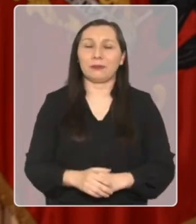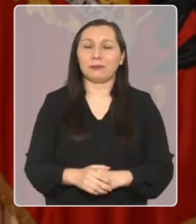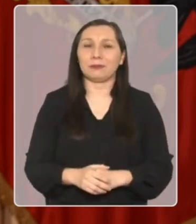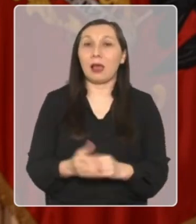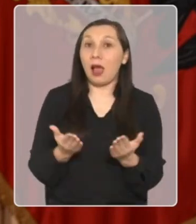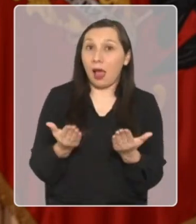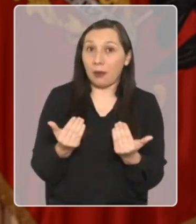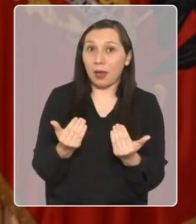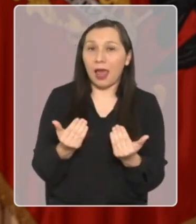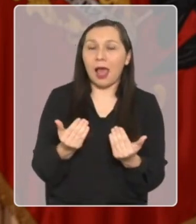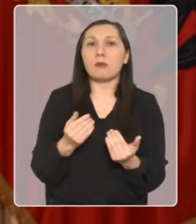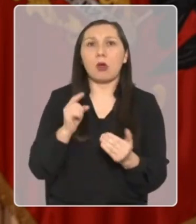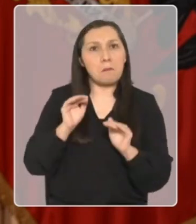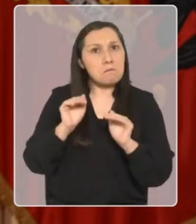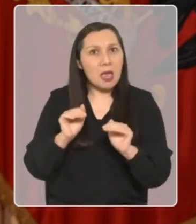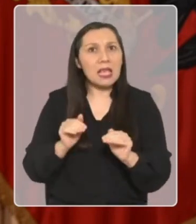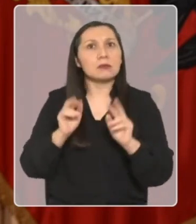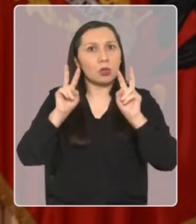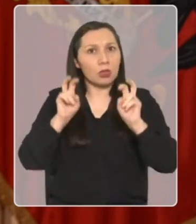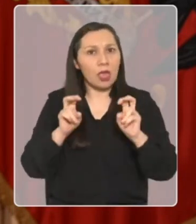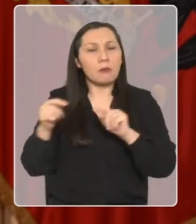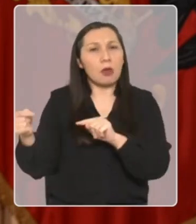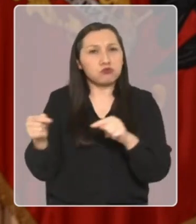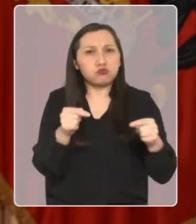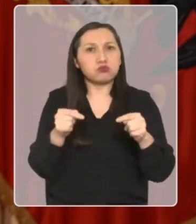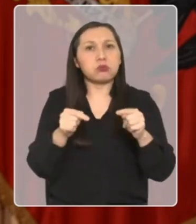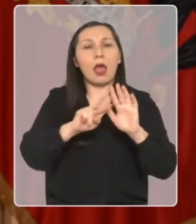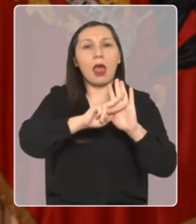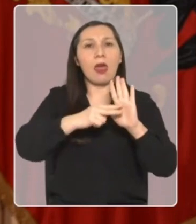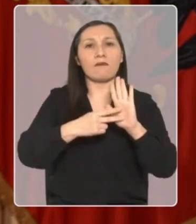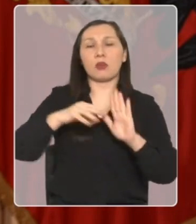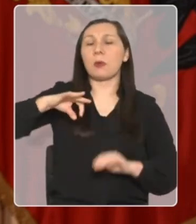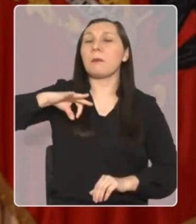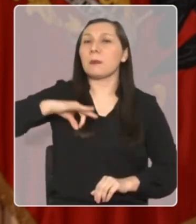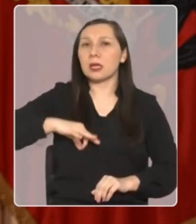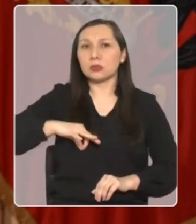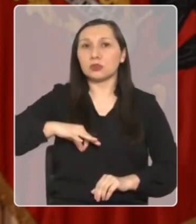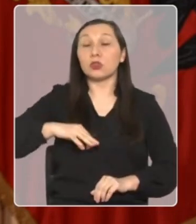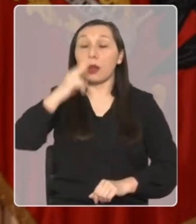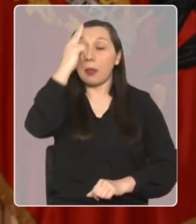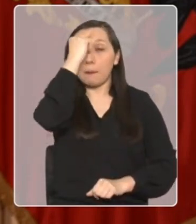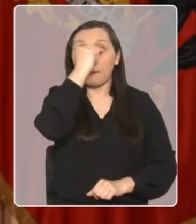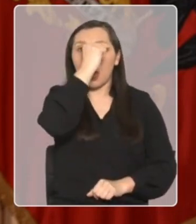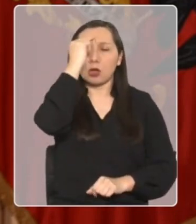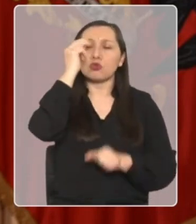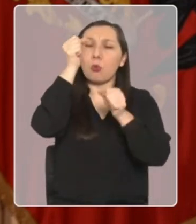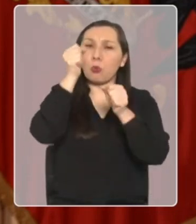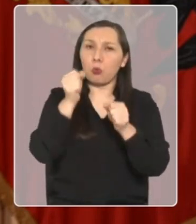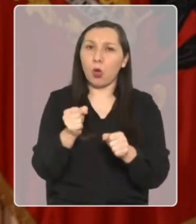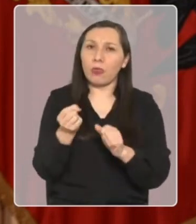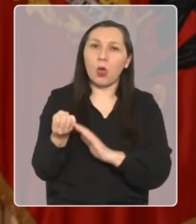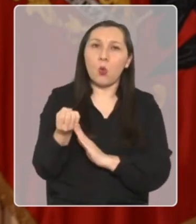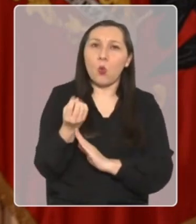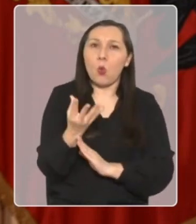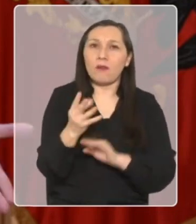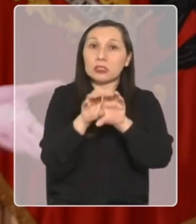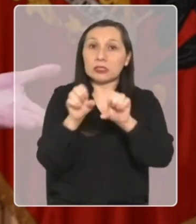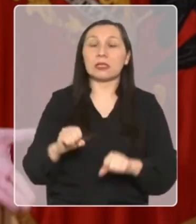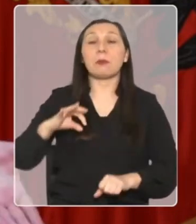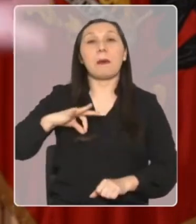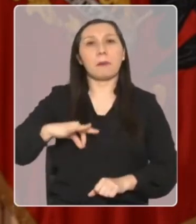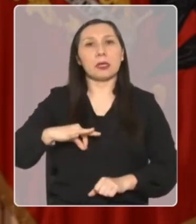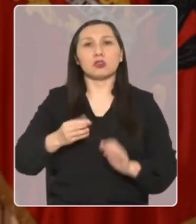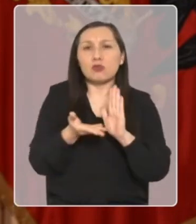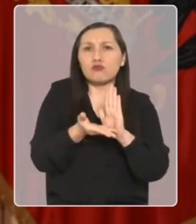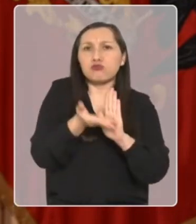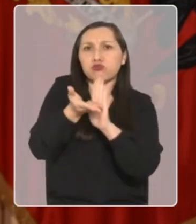Esperamos que este espíritu prevalezca en la discusión sobre la reforma de pensiones y en marzo podamos tener un nuevo sistema de pensiones con